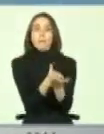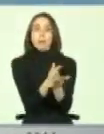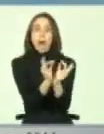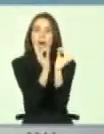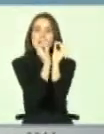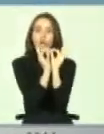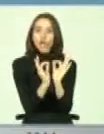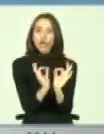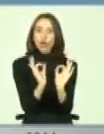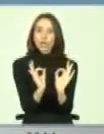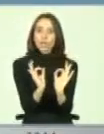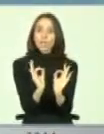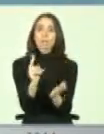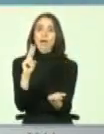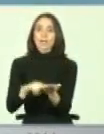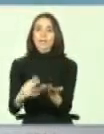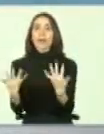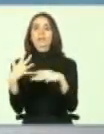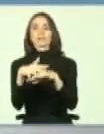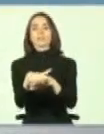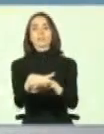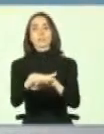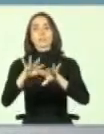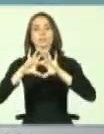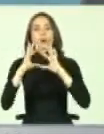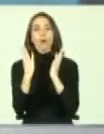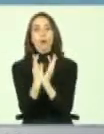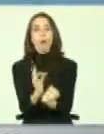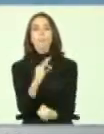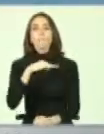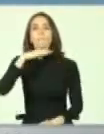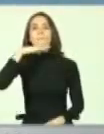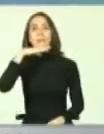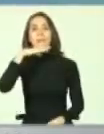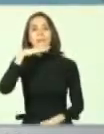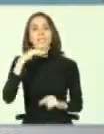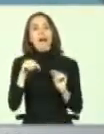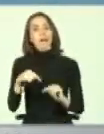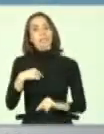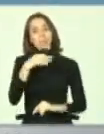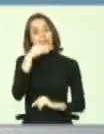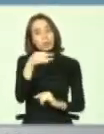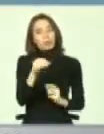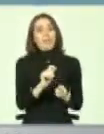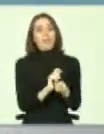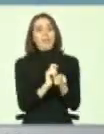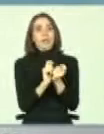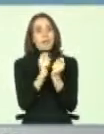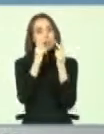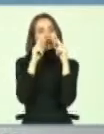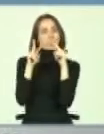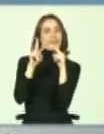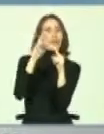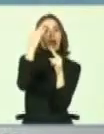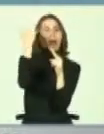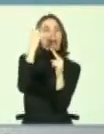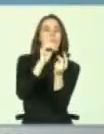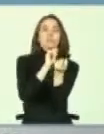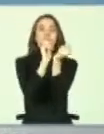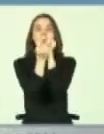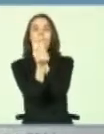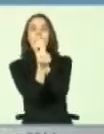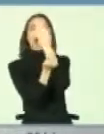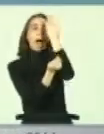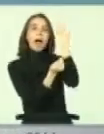para la integración real, plena, porque aquí lo que estamos, como dije, cambiando la mirada porque ya no puede ser más la